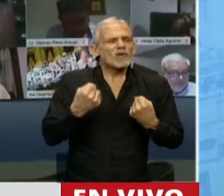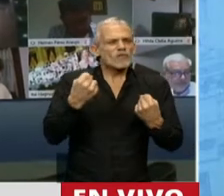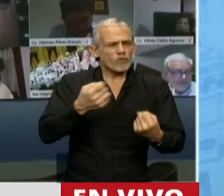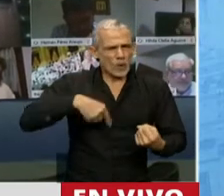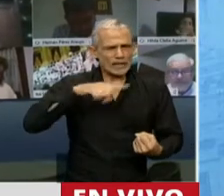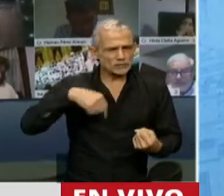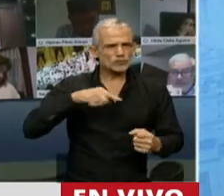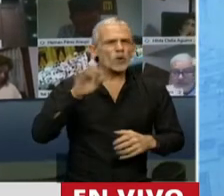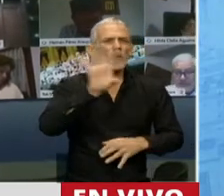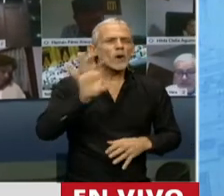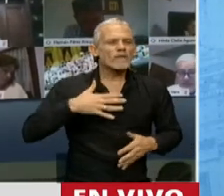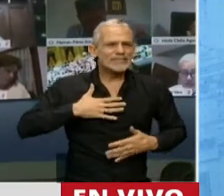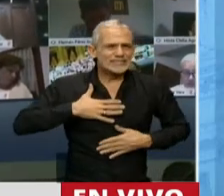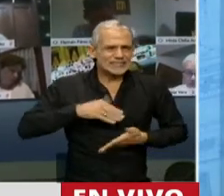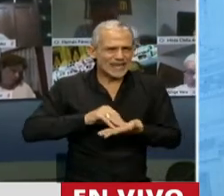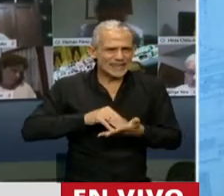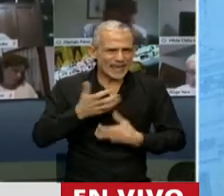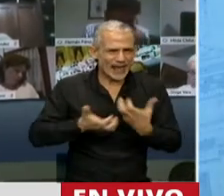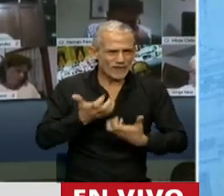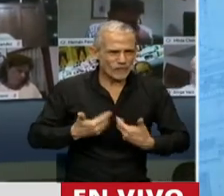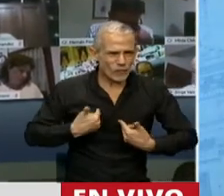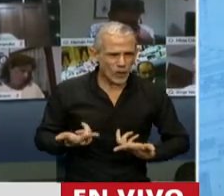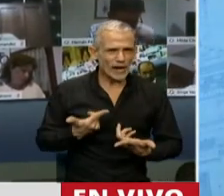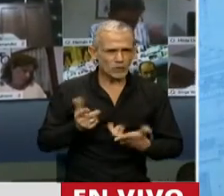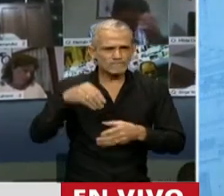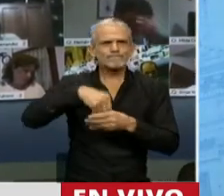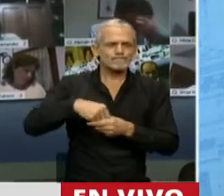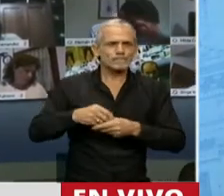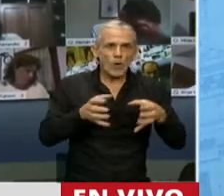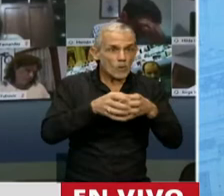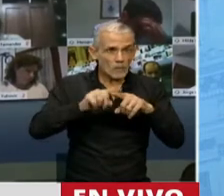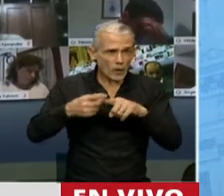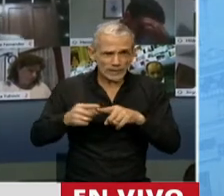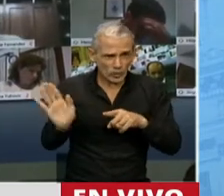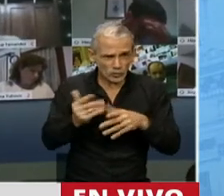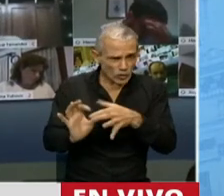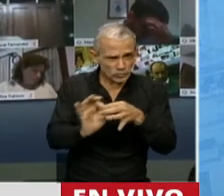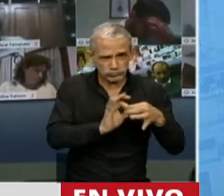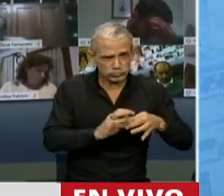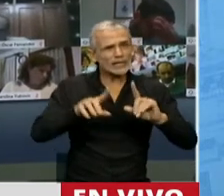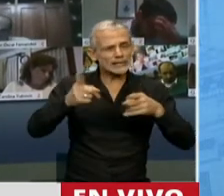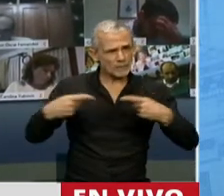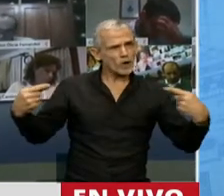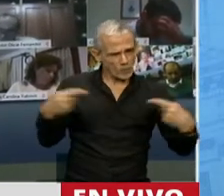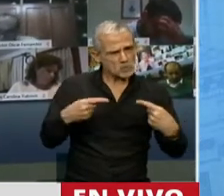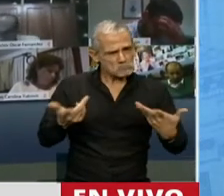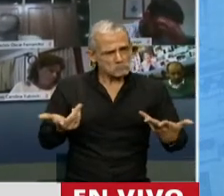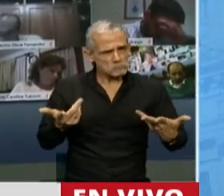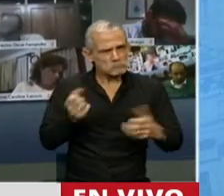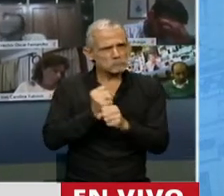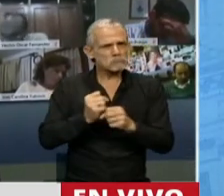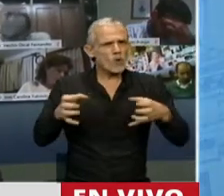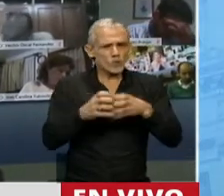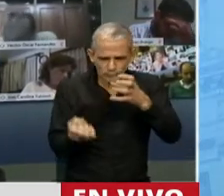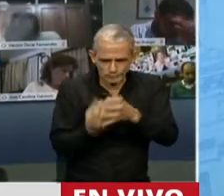hicimos desde la provincia de Tierra del Fuego, incluidos todos los bloques, incluso el de la oposición, que